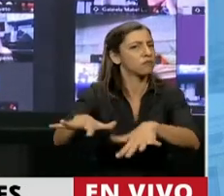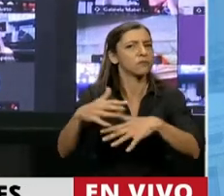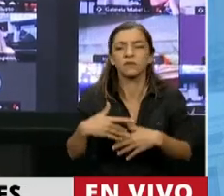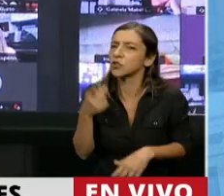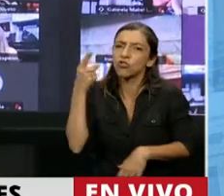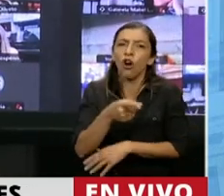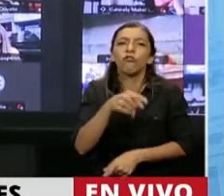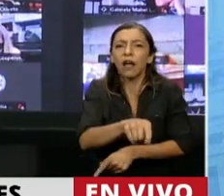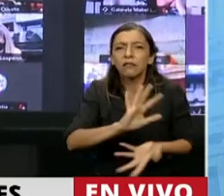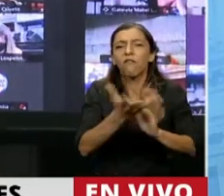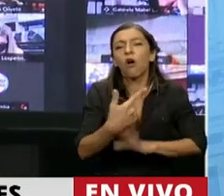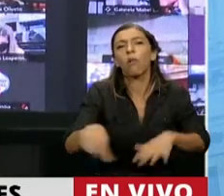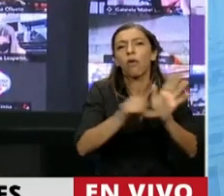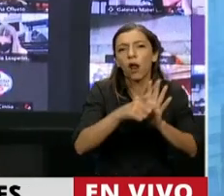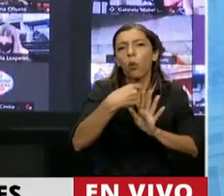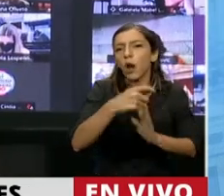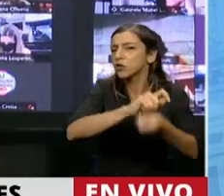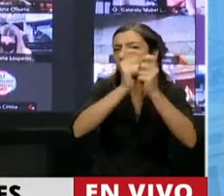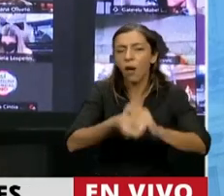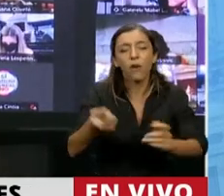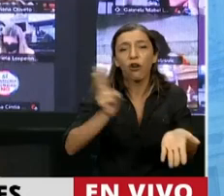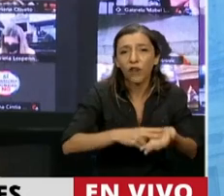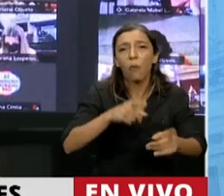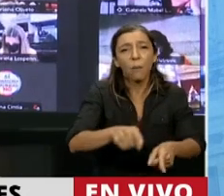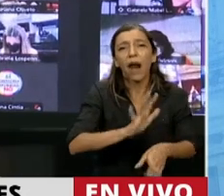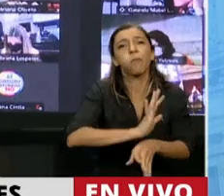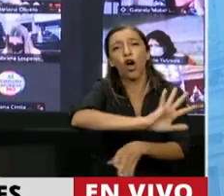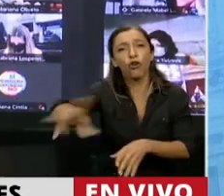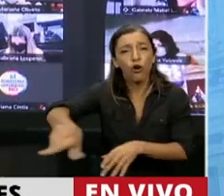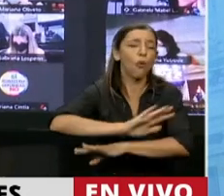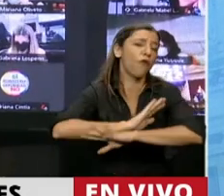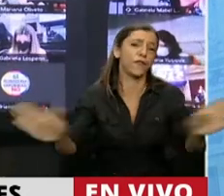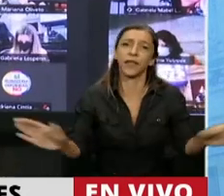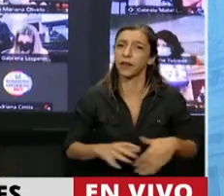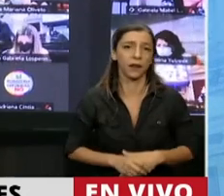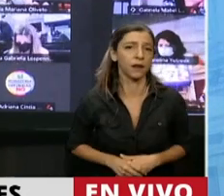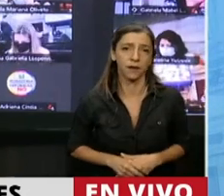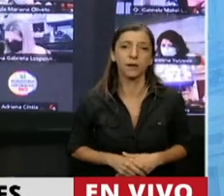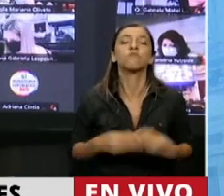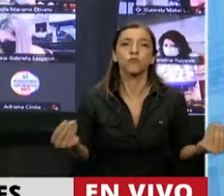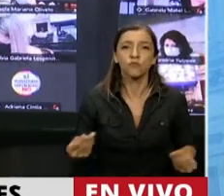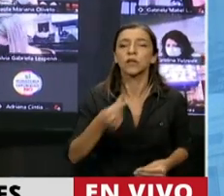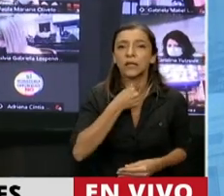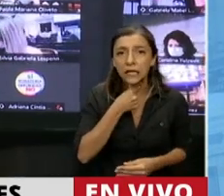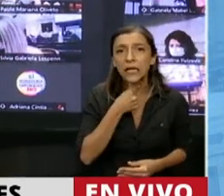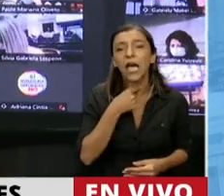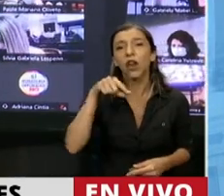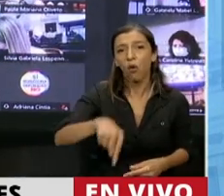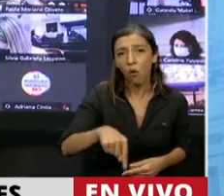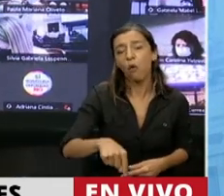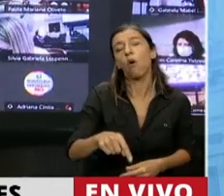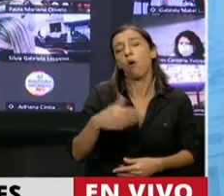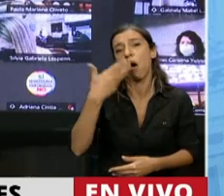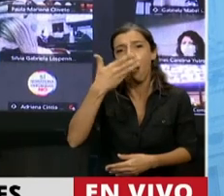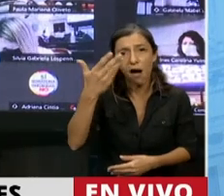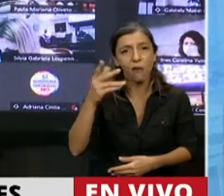nueva reforma previsional que le quiere seguir robando a jubiladas y jubilados. Por eso, Presidenta, quería plantear esta moción de